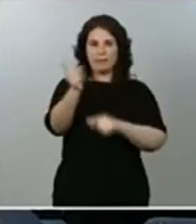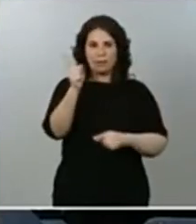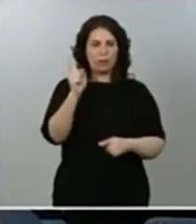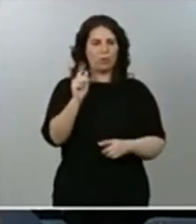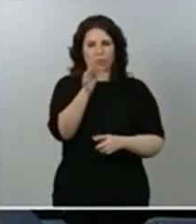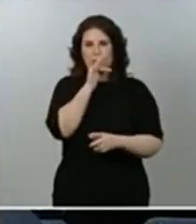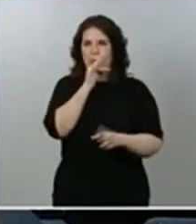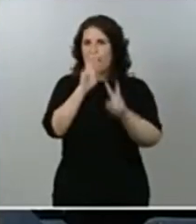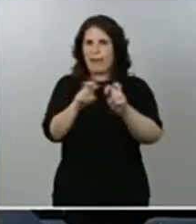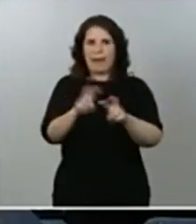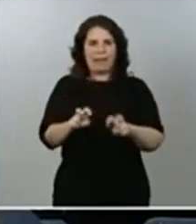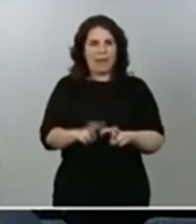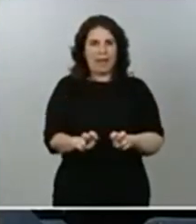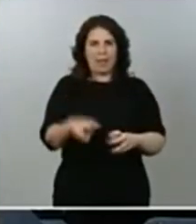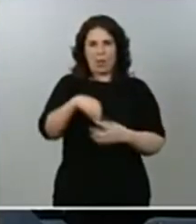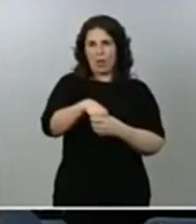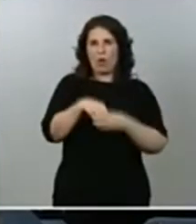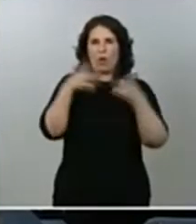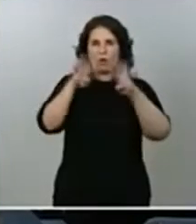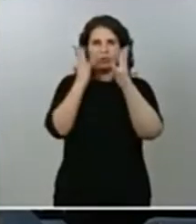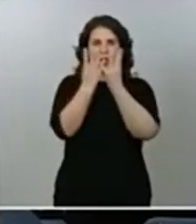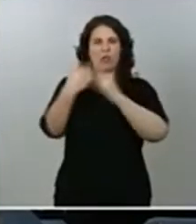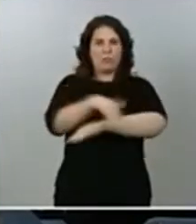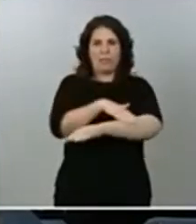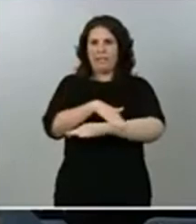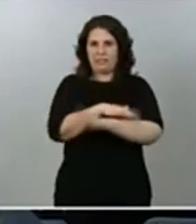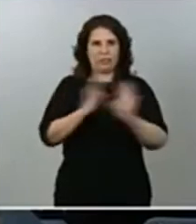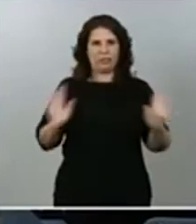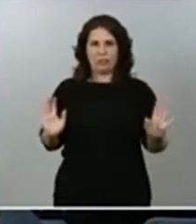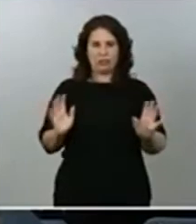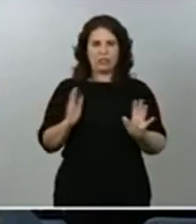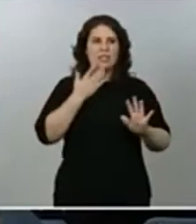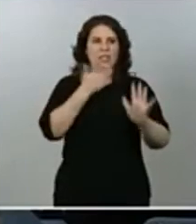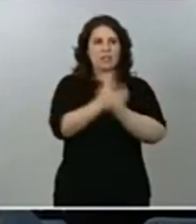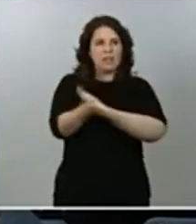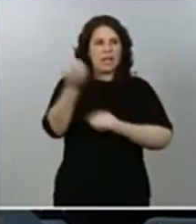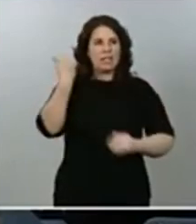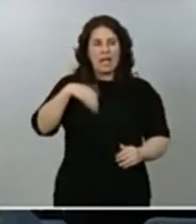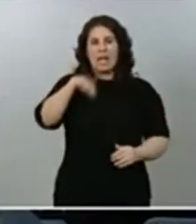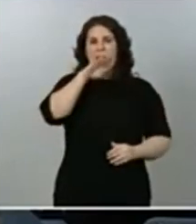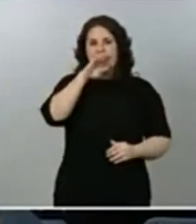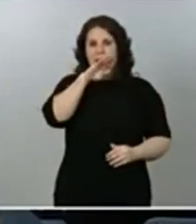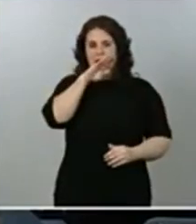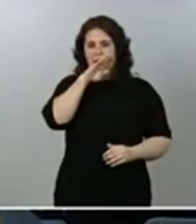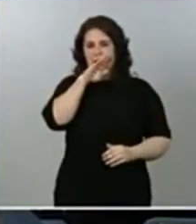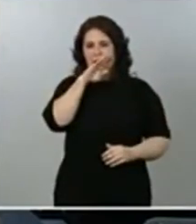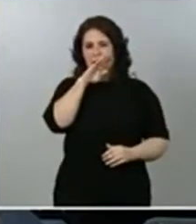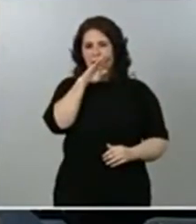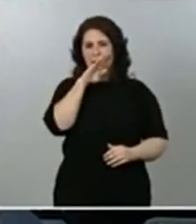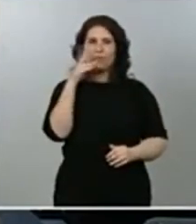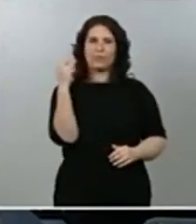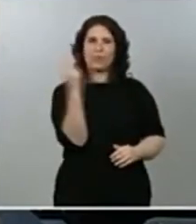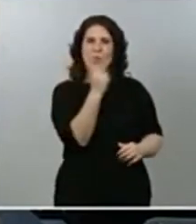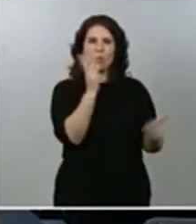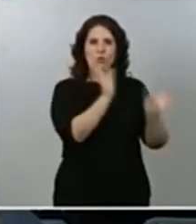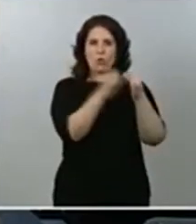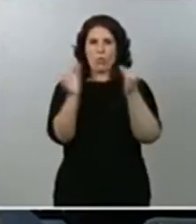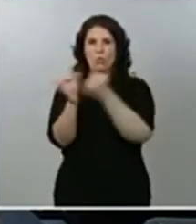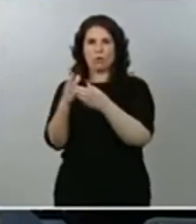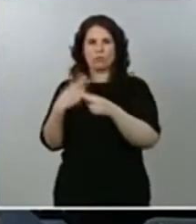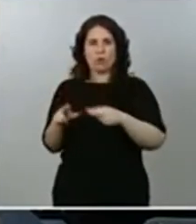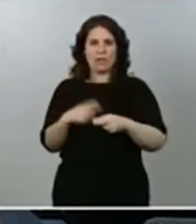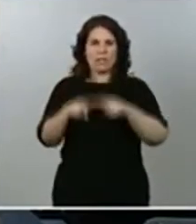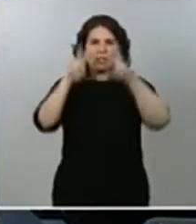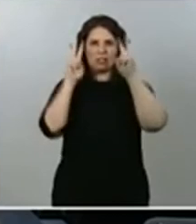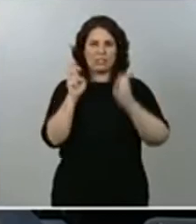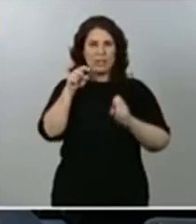interior del Consejo de Ministros. Por tanto, la opinión expresada por cada una de esas fuerzas políticas respecto a la valoración sobre esa